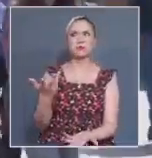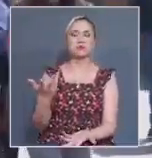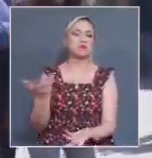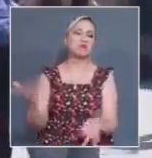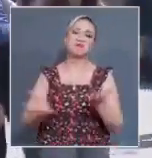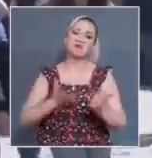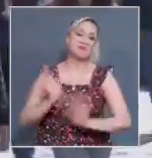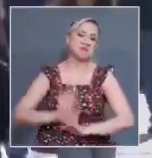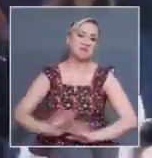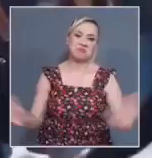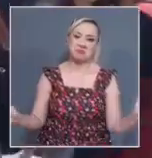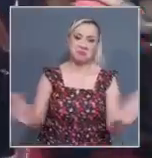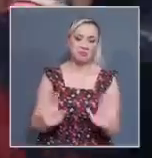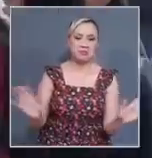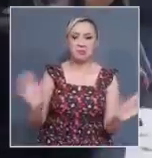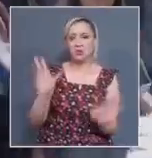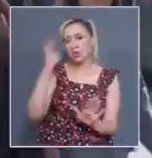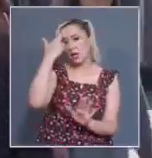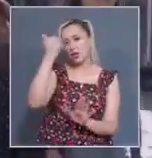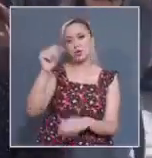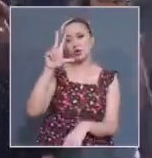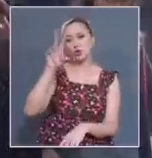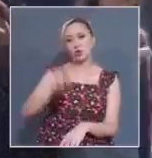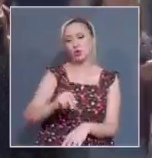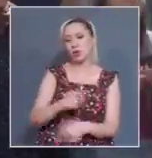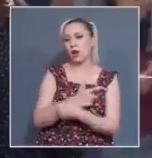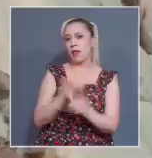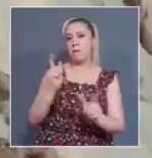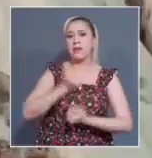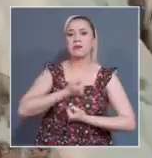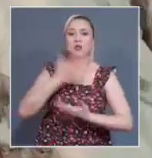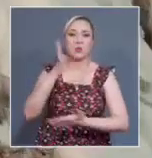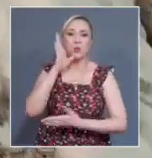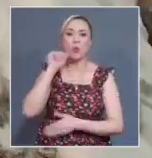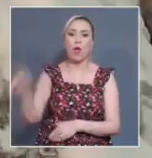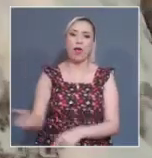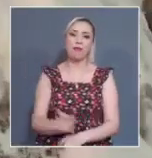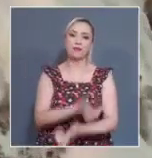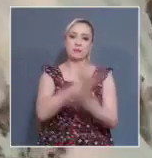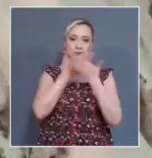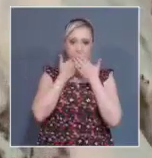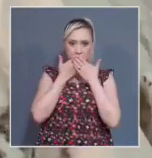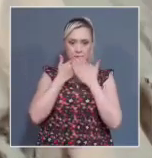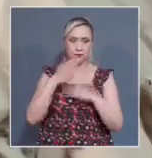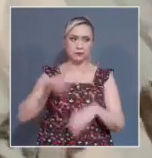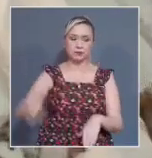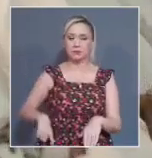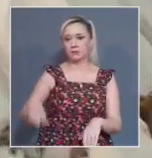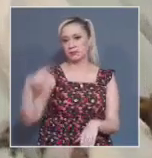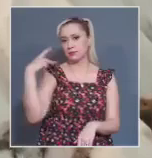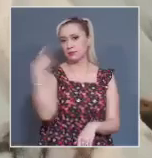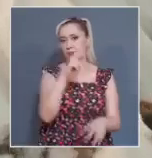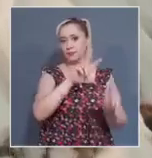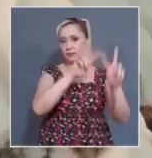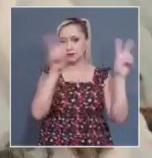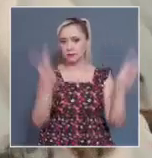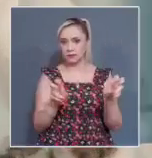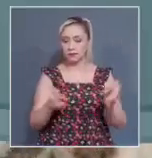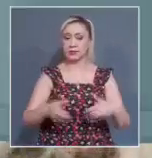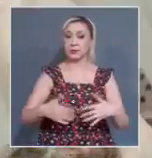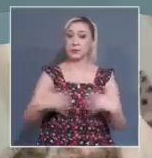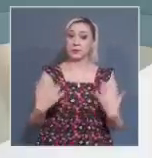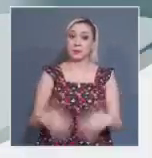mismas para justificar la restricción de su libertad de expresión. Para el Canal del Poder Judicial de la Federación, Alejandro Anaya Huertas.